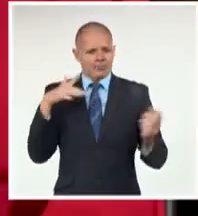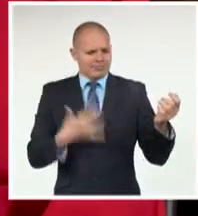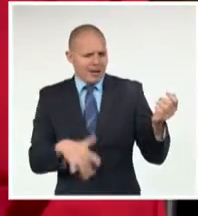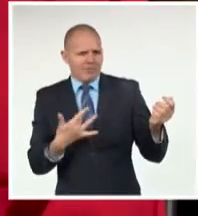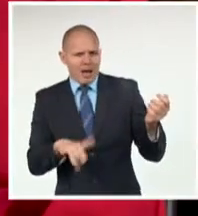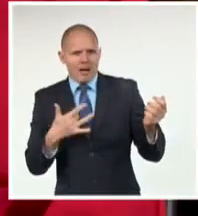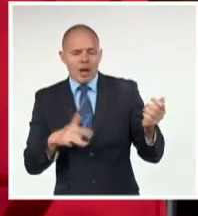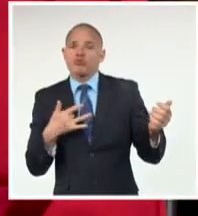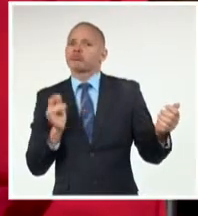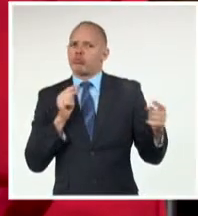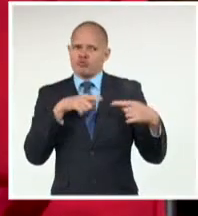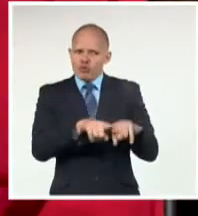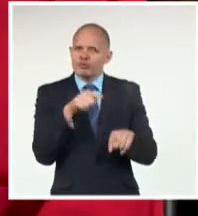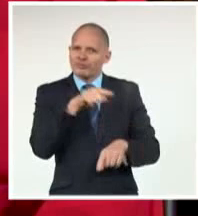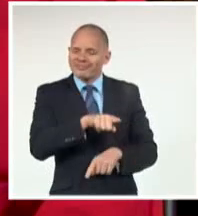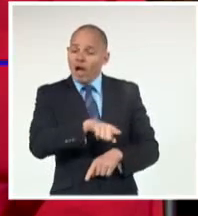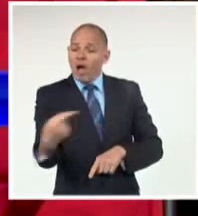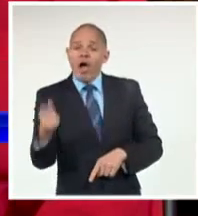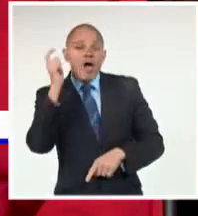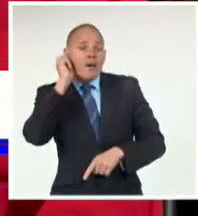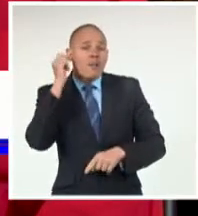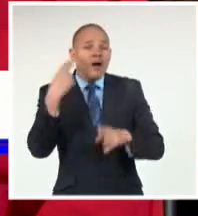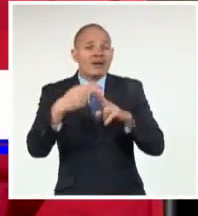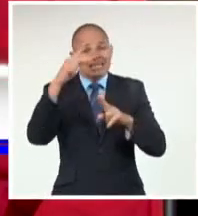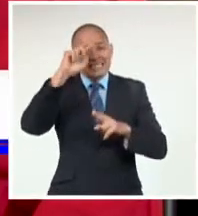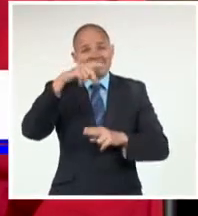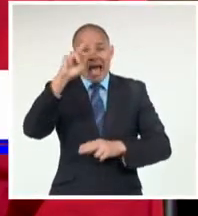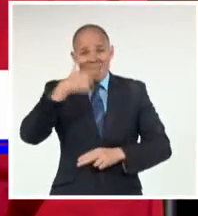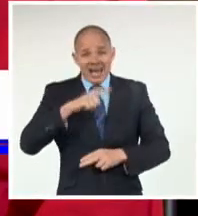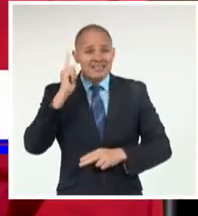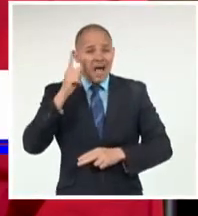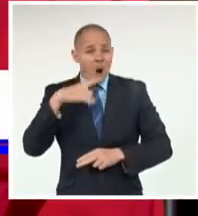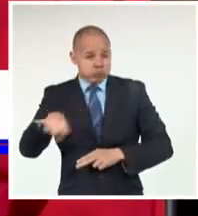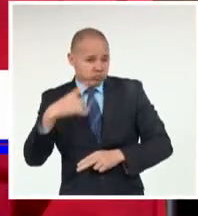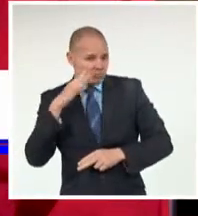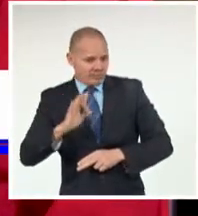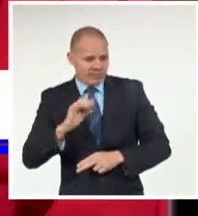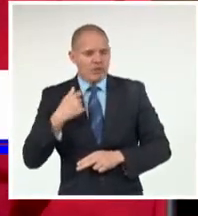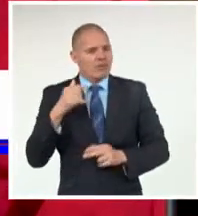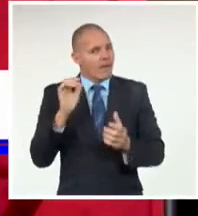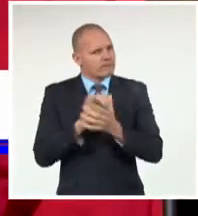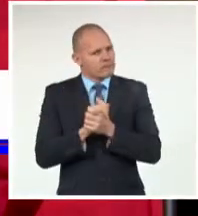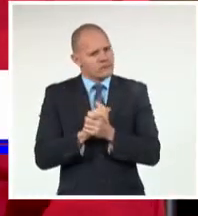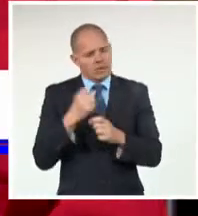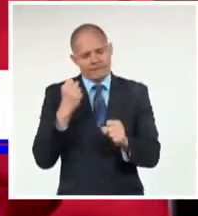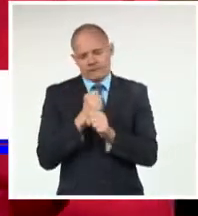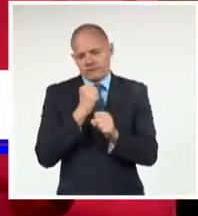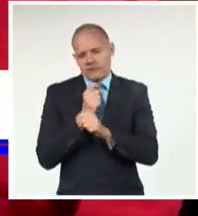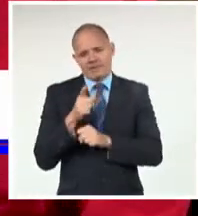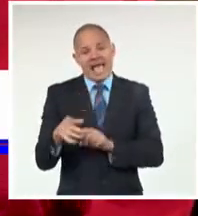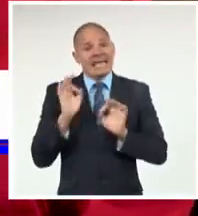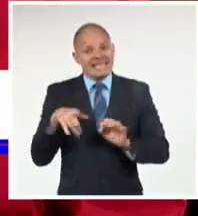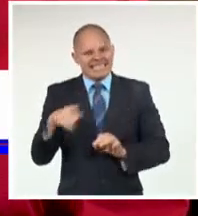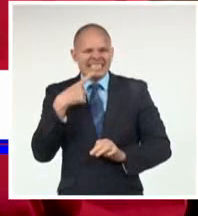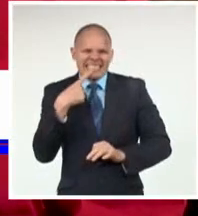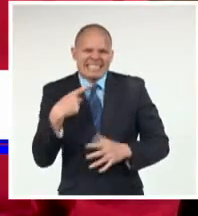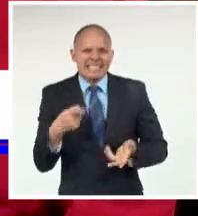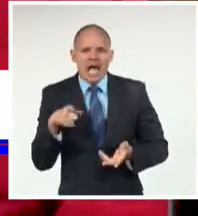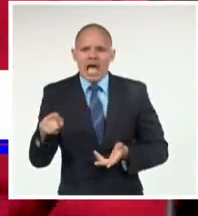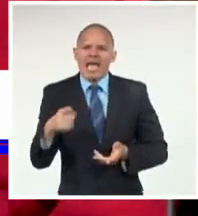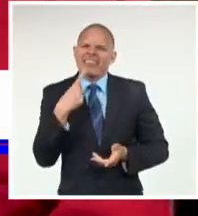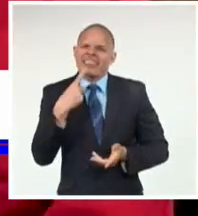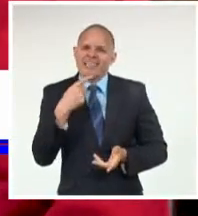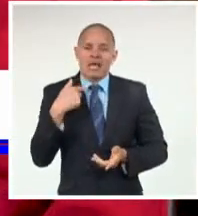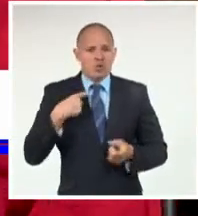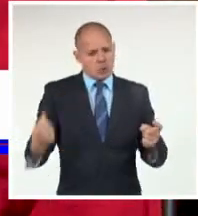Sara González Mi amiga La que más Recalcaba Que la victoria Se hizo Por petición